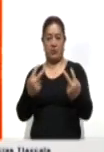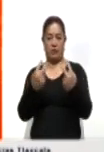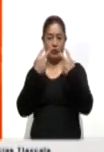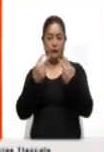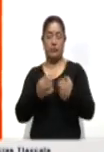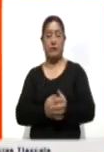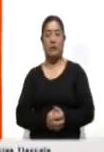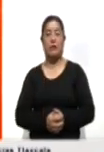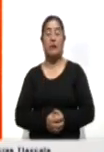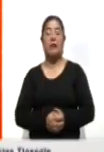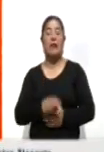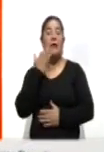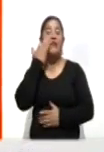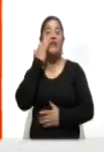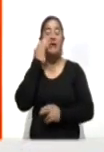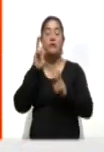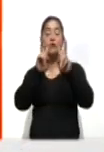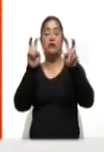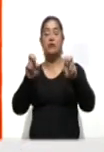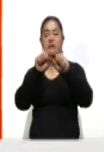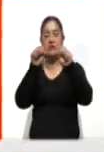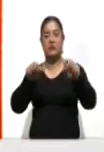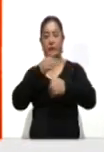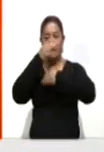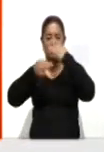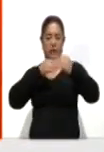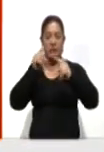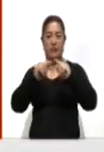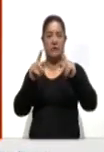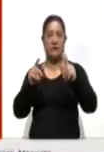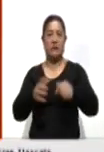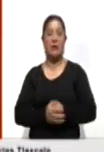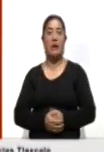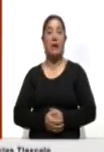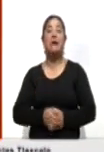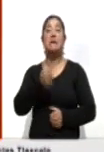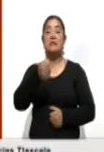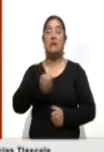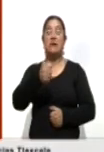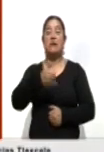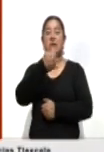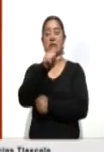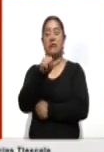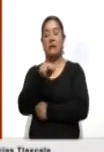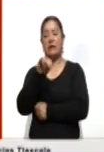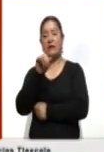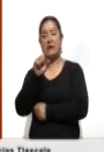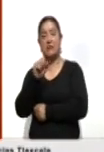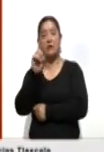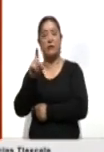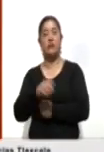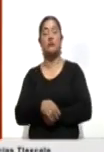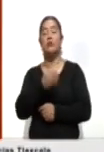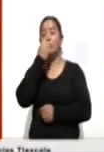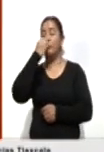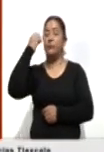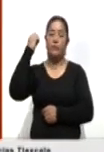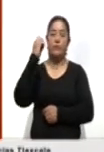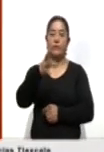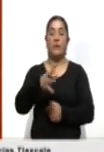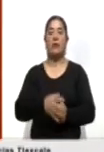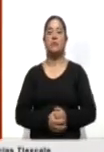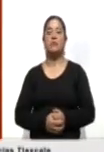momentos a través de la página de Facebook Sistema de Noticias Tlaxcala. Saludamos a Yanis Domínguez, un beso enorme a Yanis